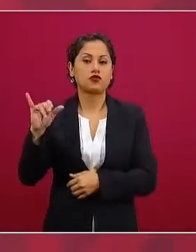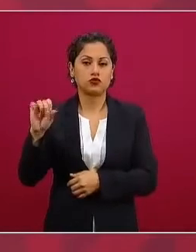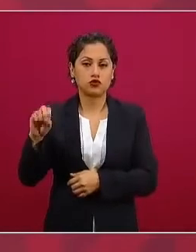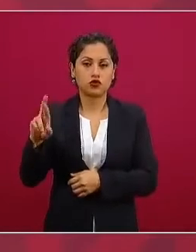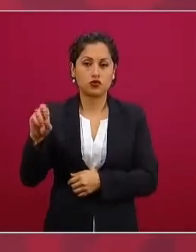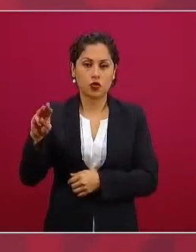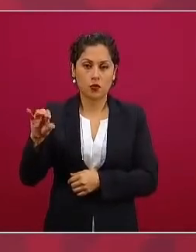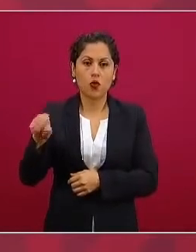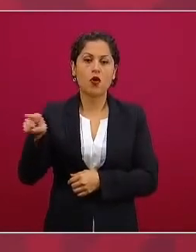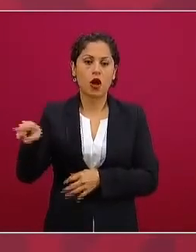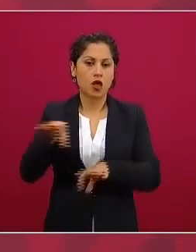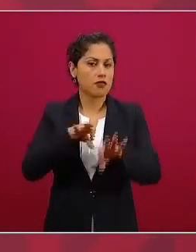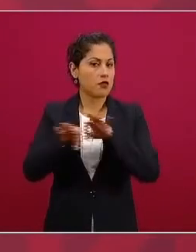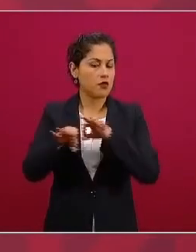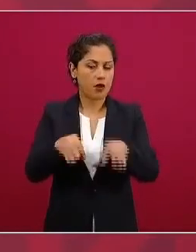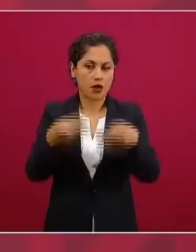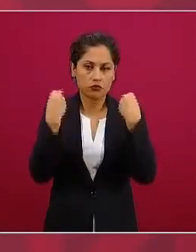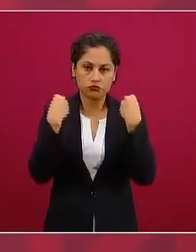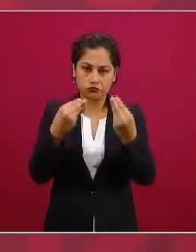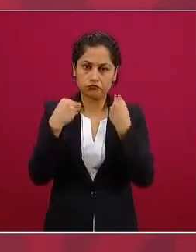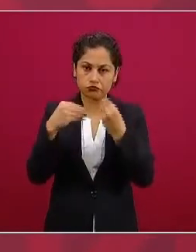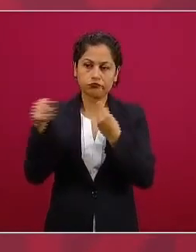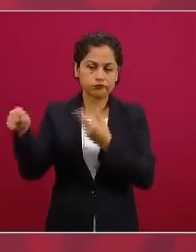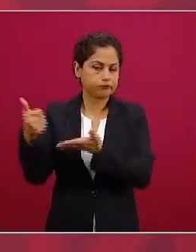esa oficina